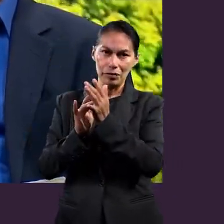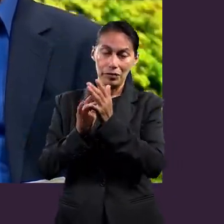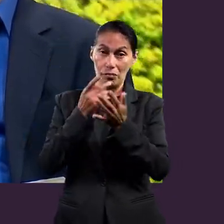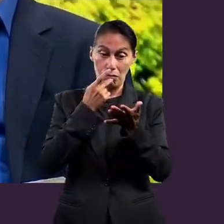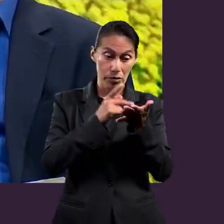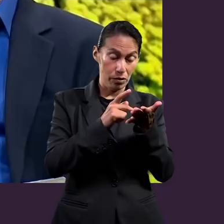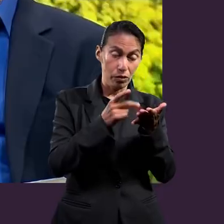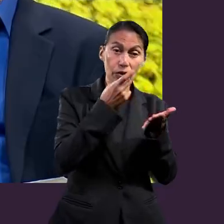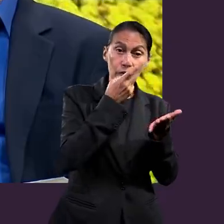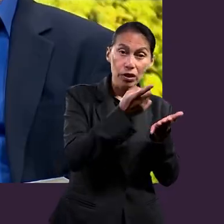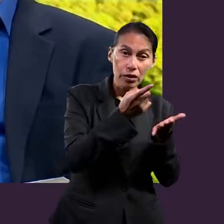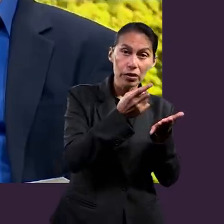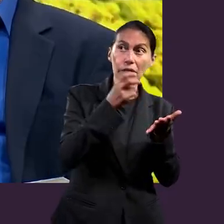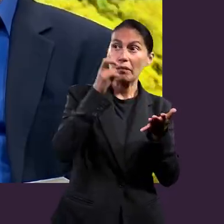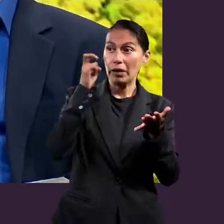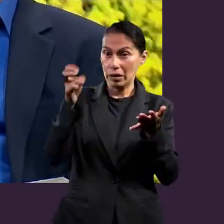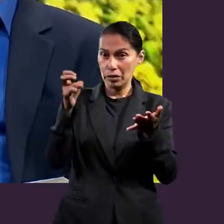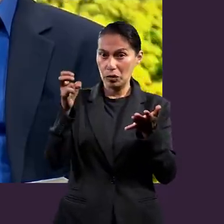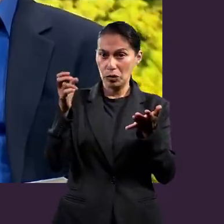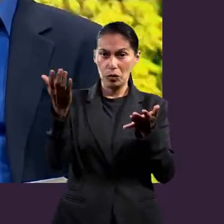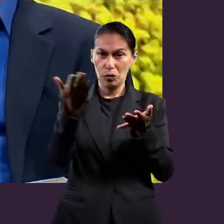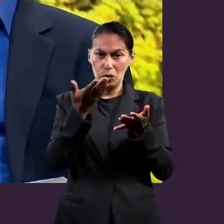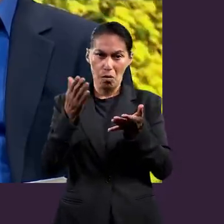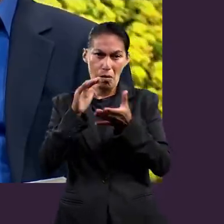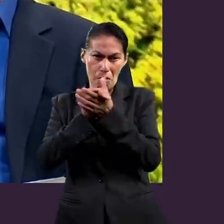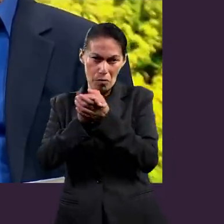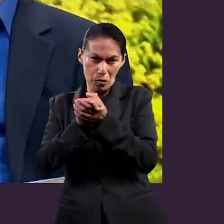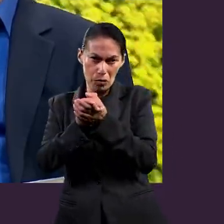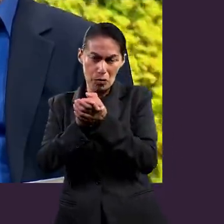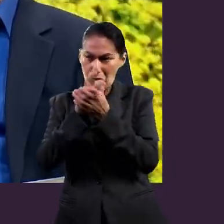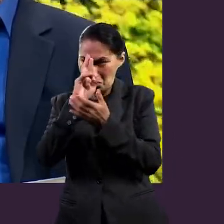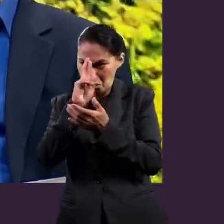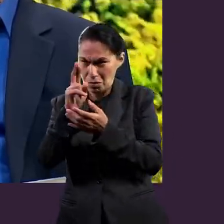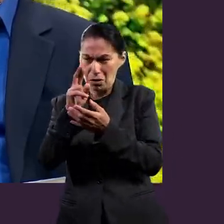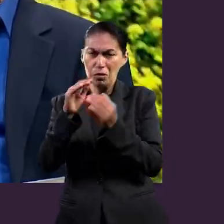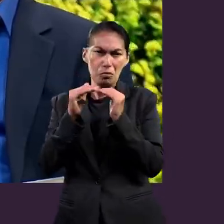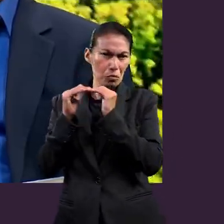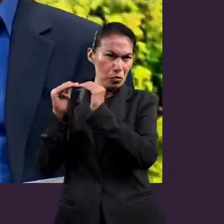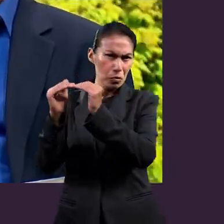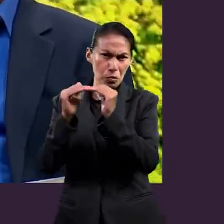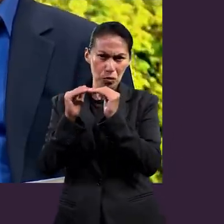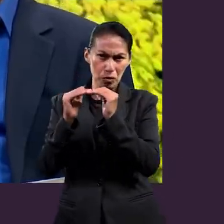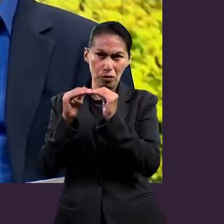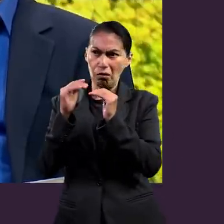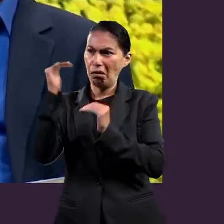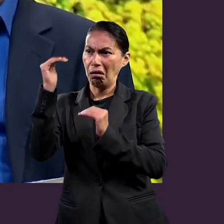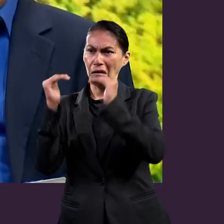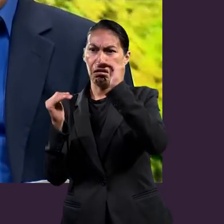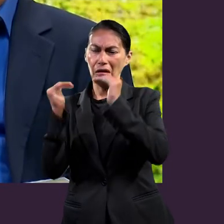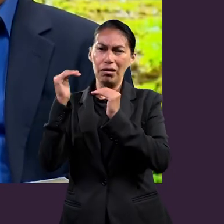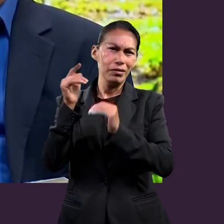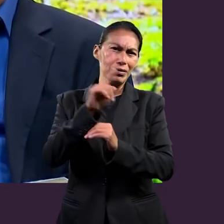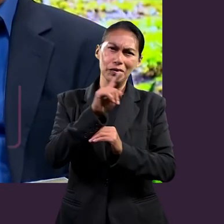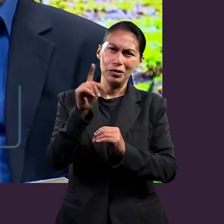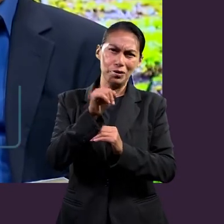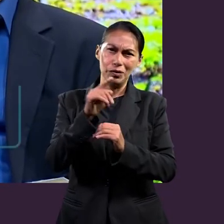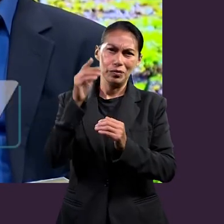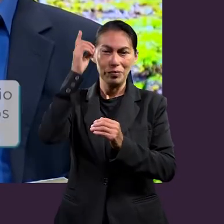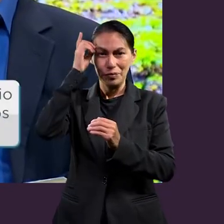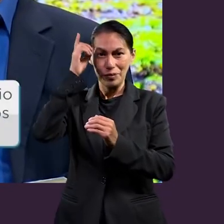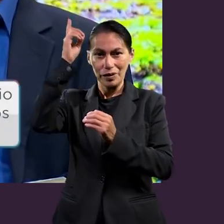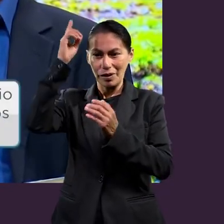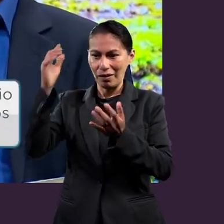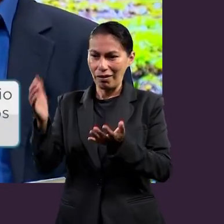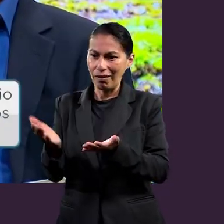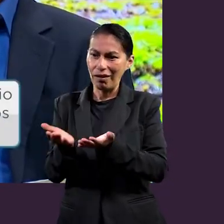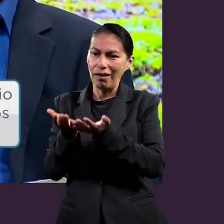iguales en Cristo Jesús. Y ahora, cuando el apóstol habla de que así debe ser la relación en pareja, pues se nos está diciendo que